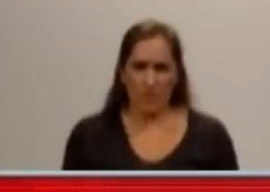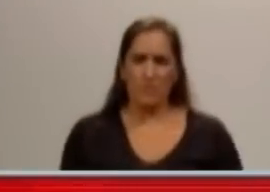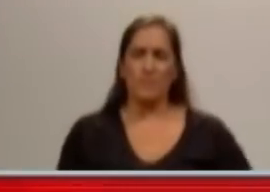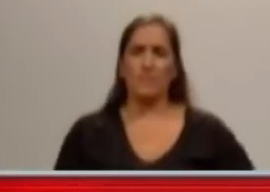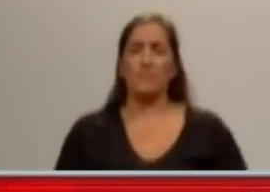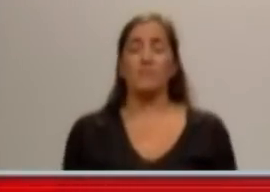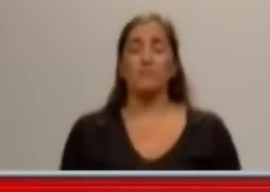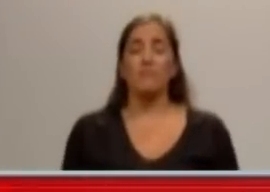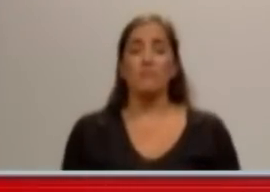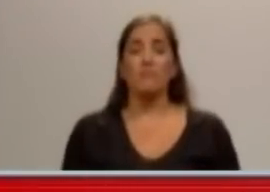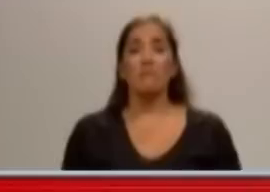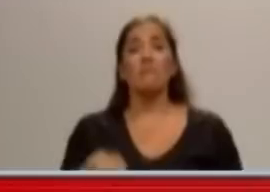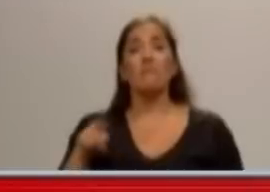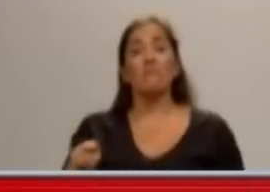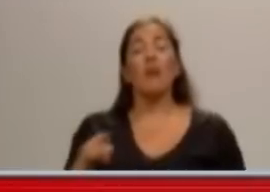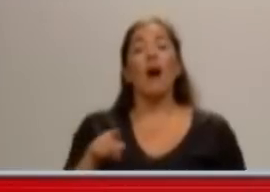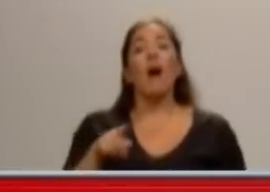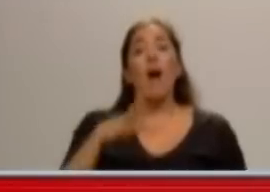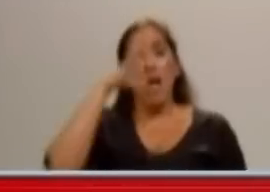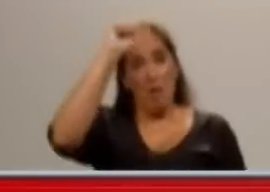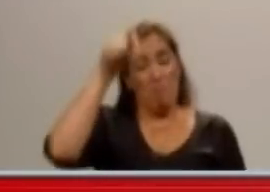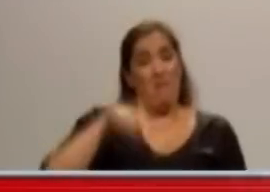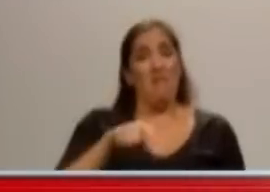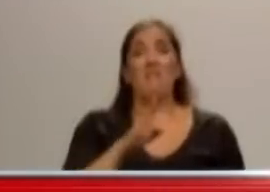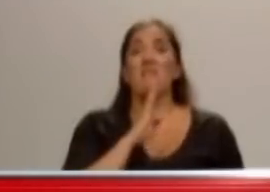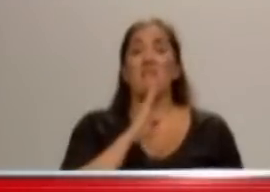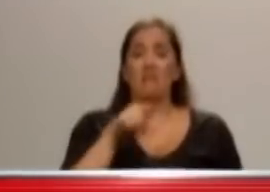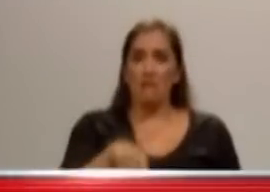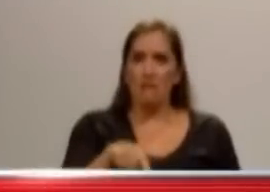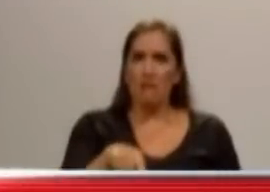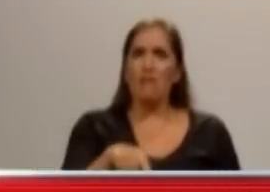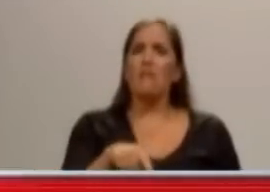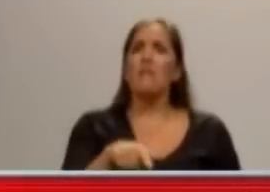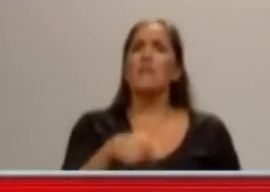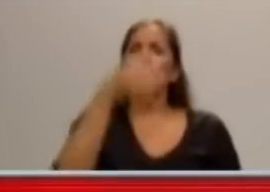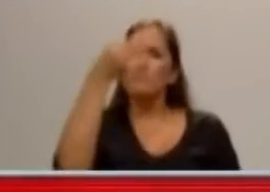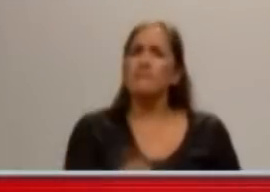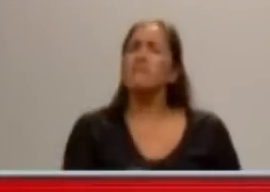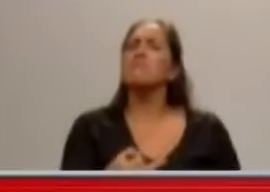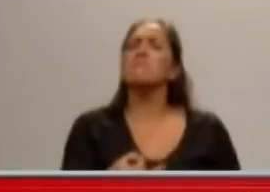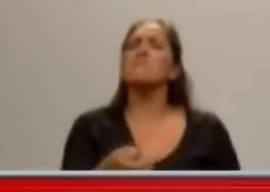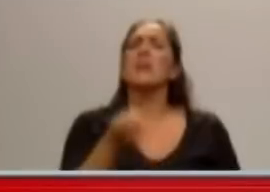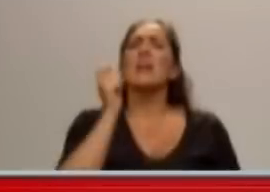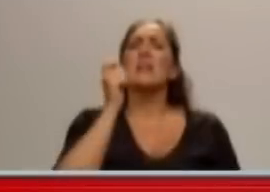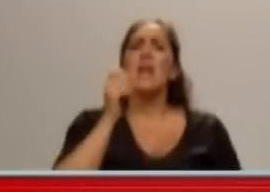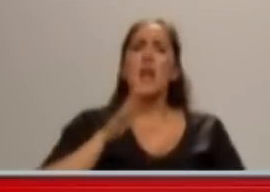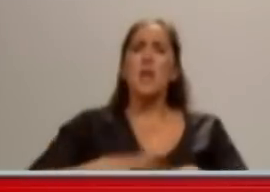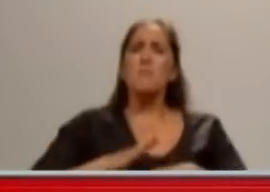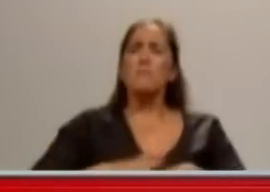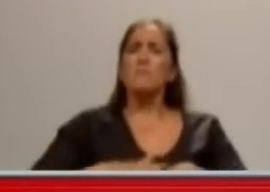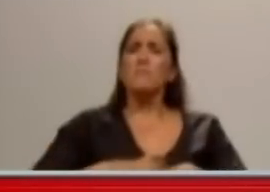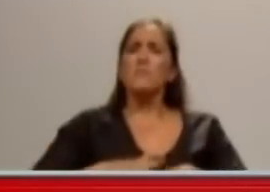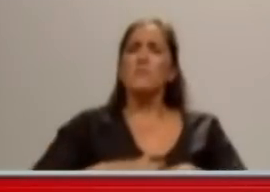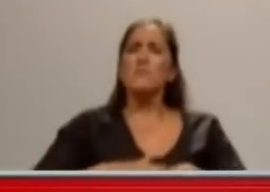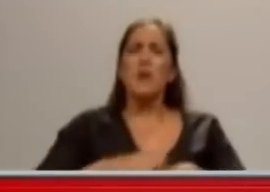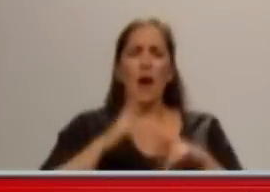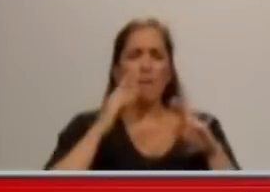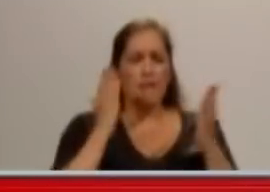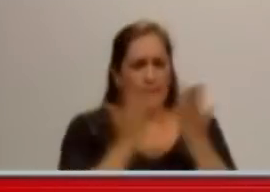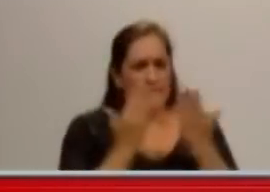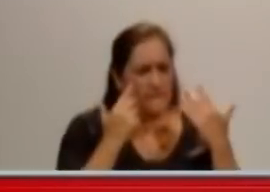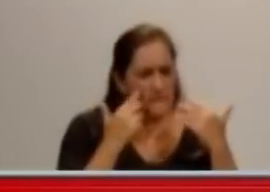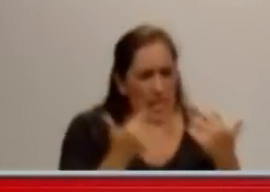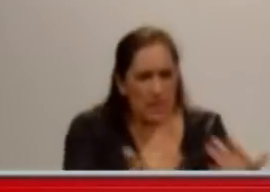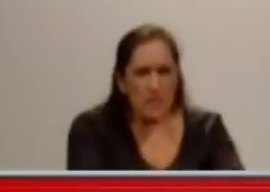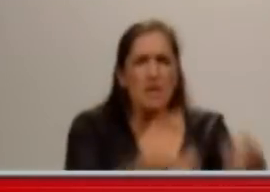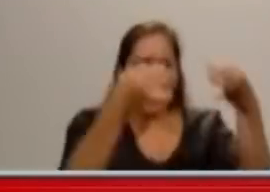responsable de este hallazgo es una persona, que era Fernando Esteche, y dice, pensar que hace seis años él propuso esto en una escucha, ¿se